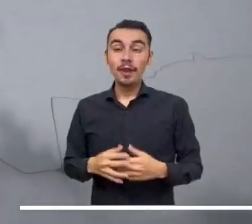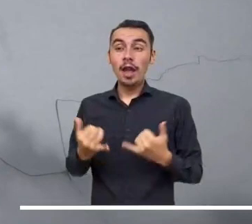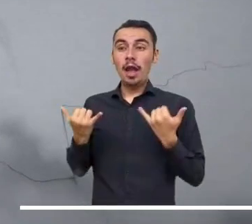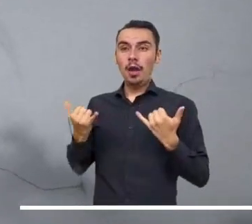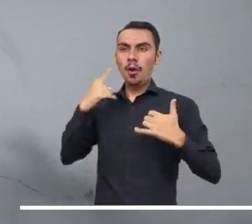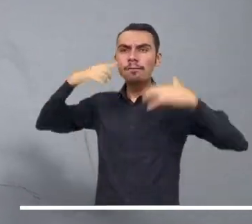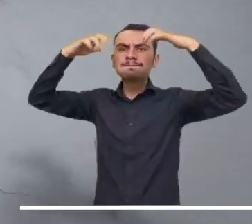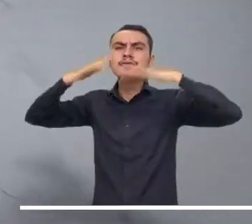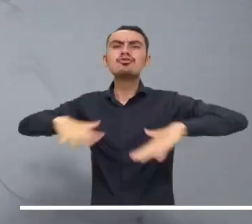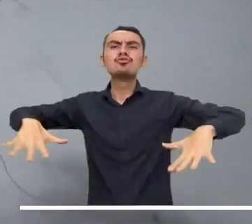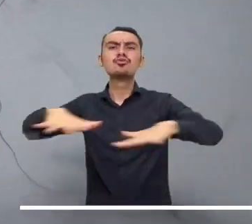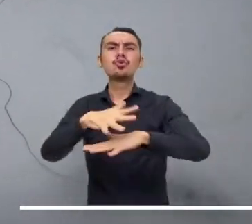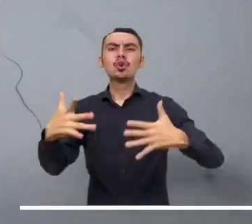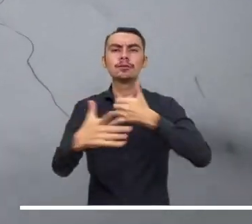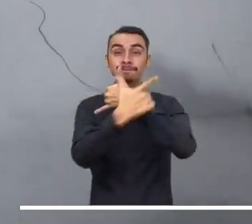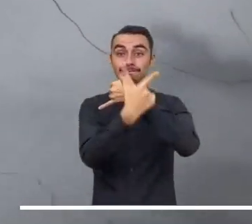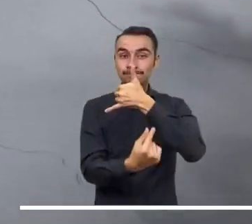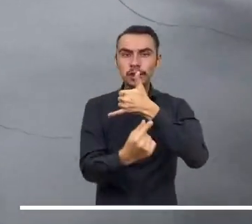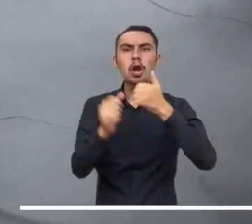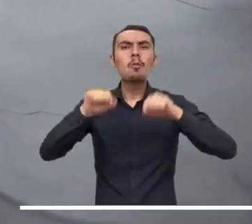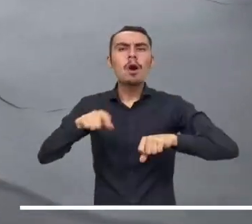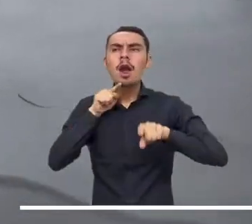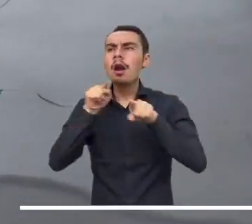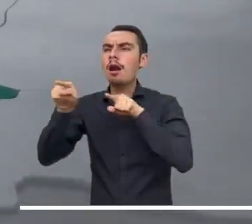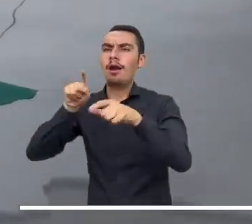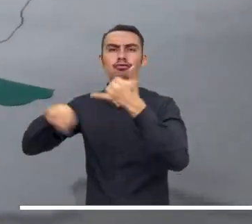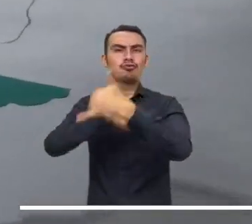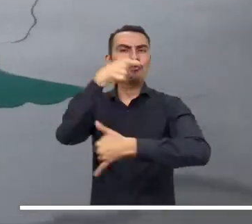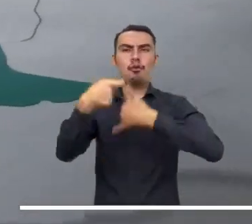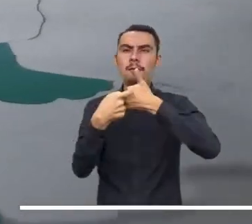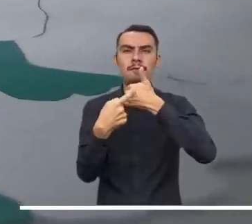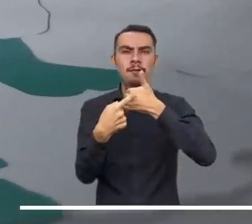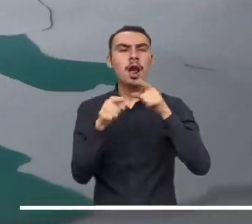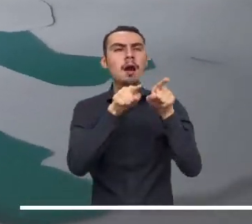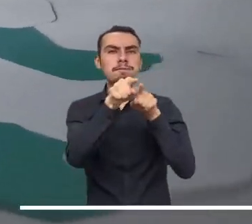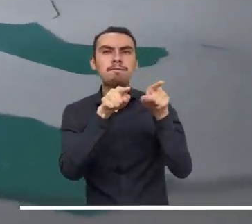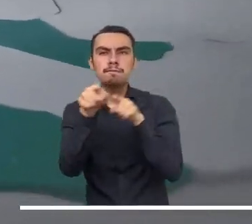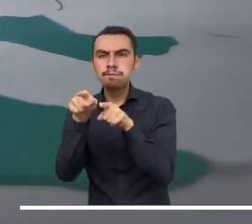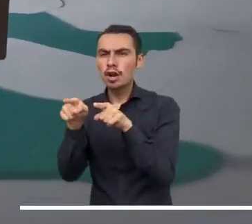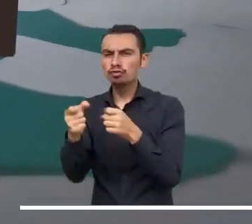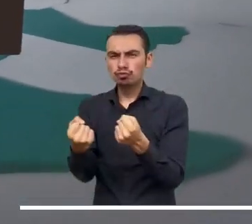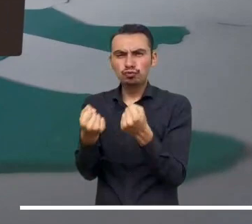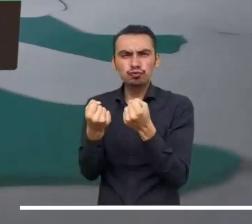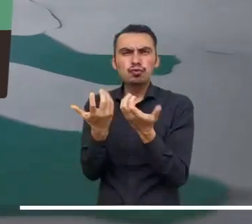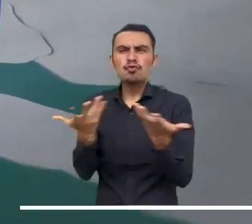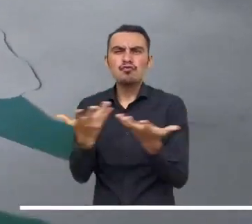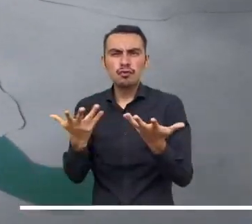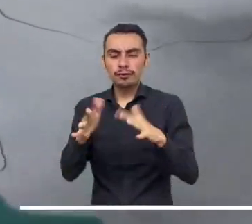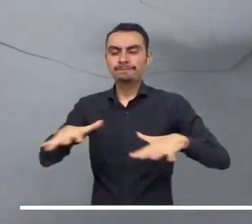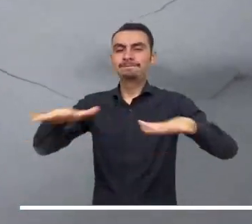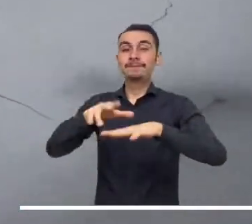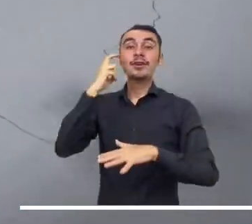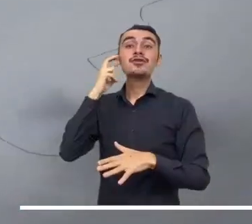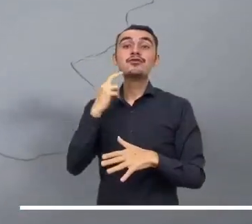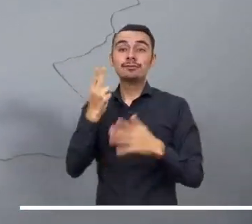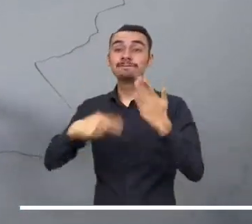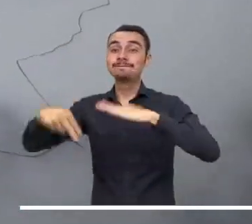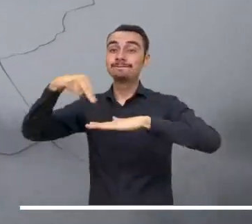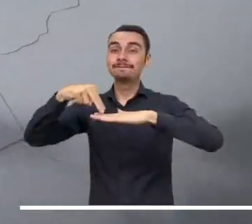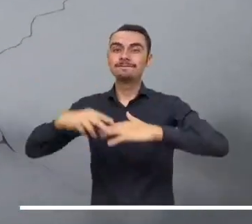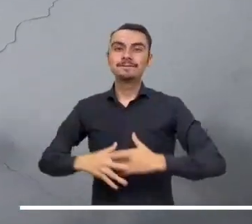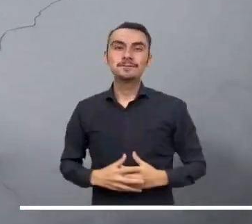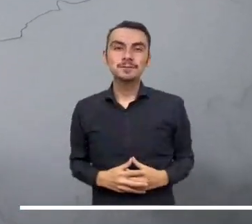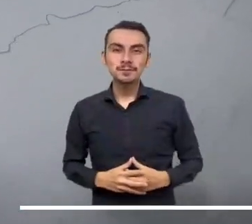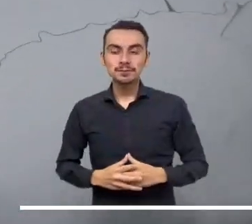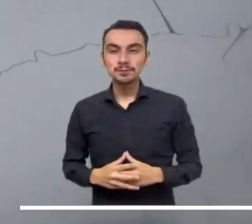La noche del Pacífico presentaría lluvias en varias áreas de Chocó, Valle del Cauca, Cauca y Nariño. Las zonas con